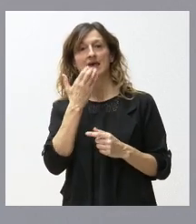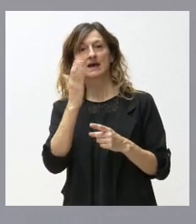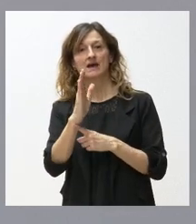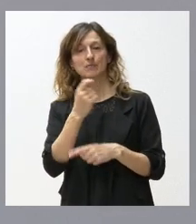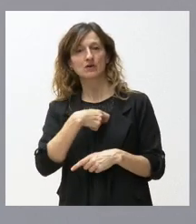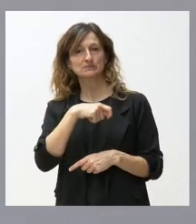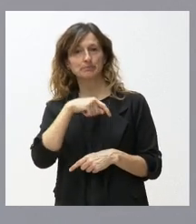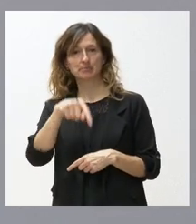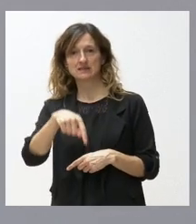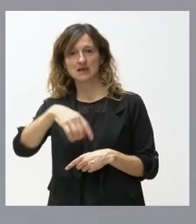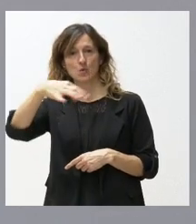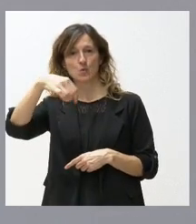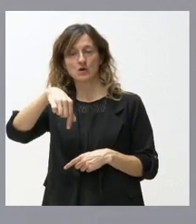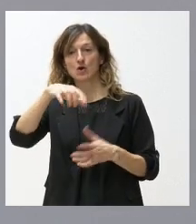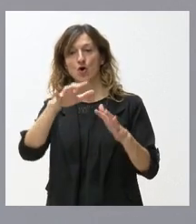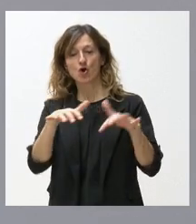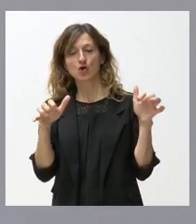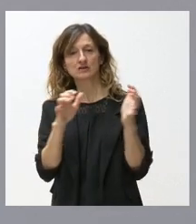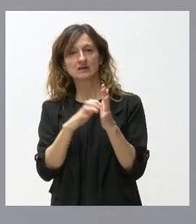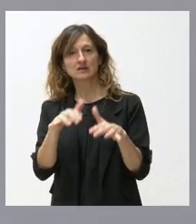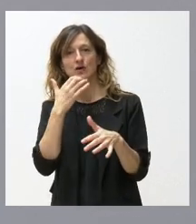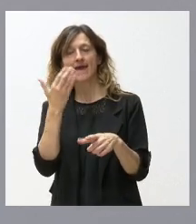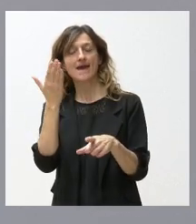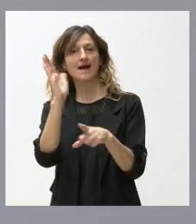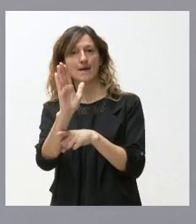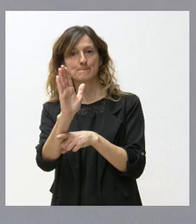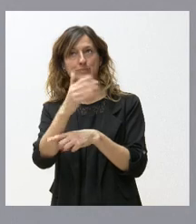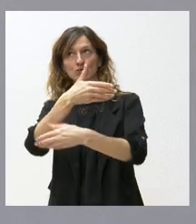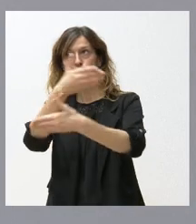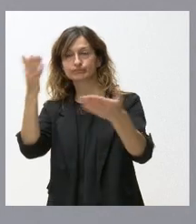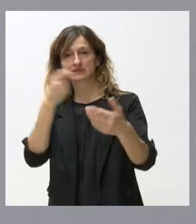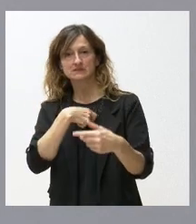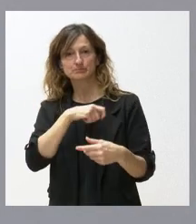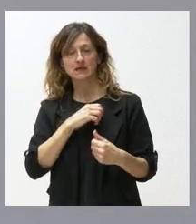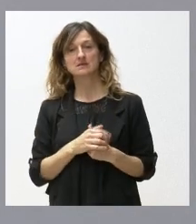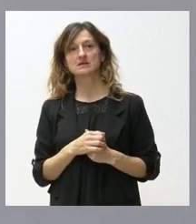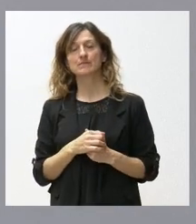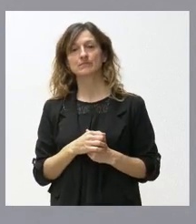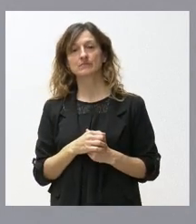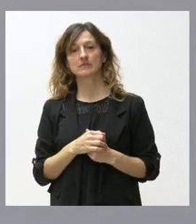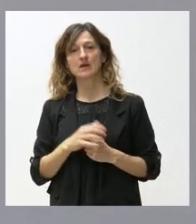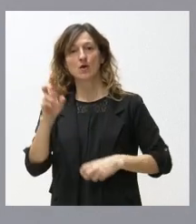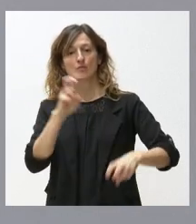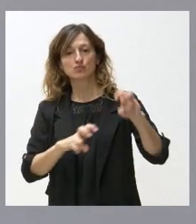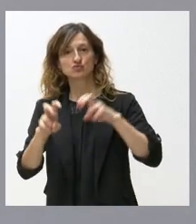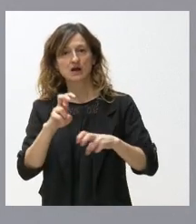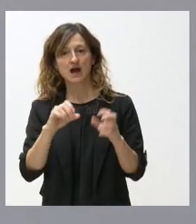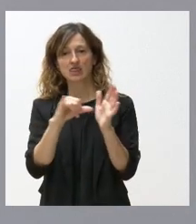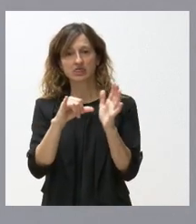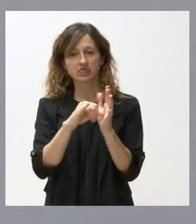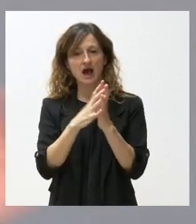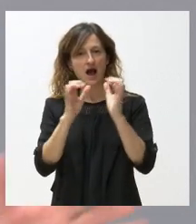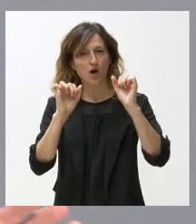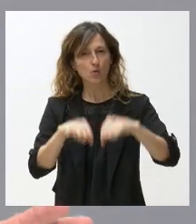sinceramente, que las Cortes de Castilla y León ayer dieron un ejemplo dentro del contexto nacional de lo que es acordar, de buscar puntos de encuentro, de buscar consensos.